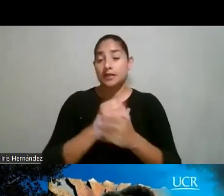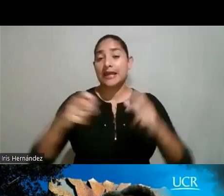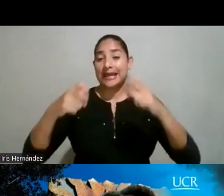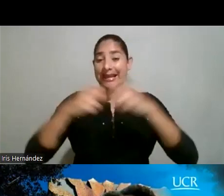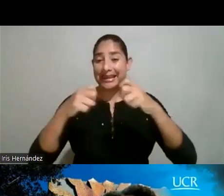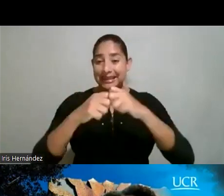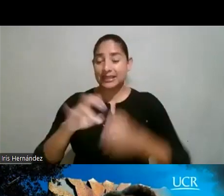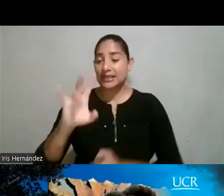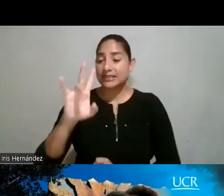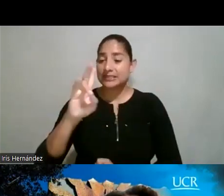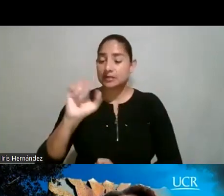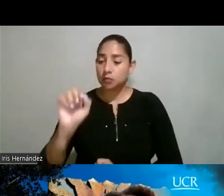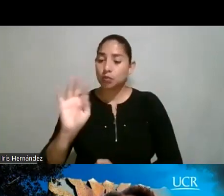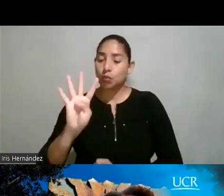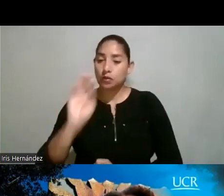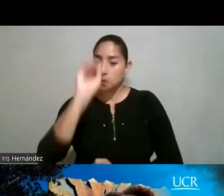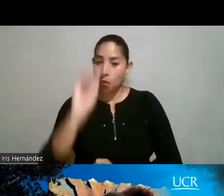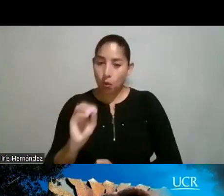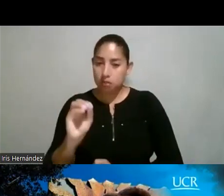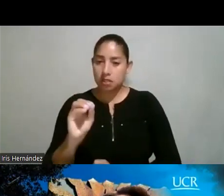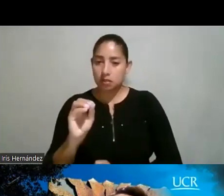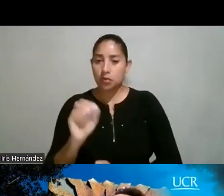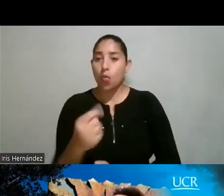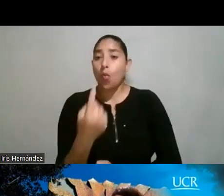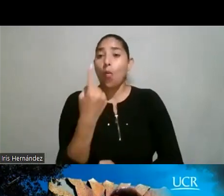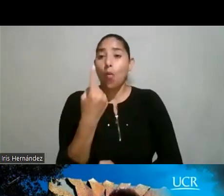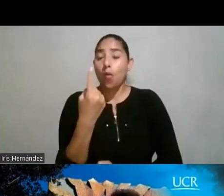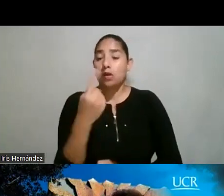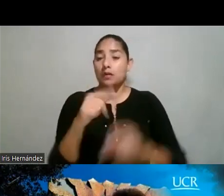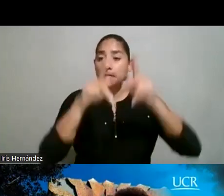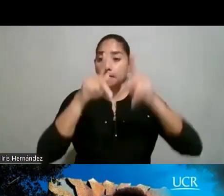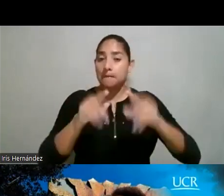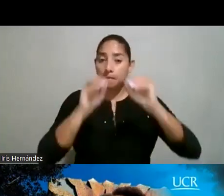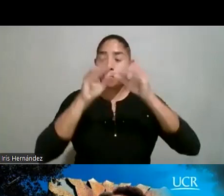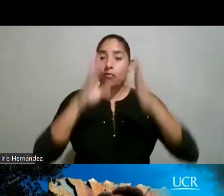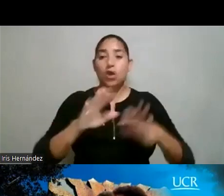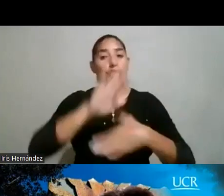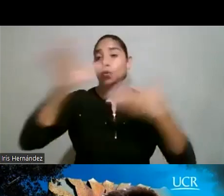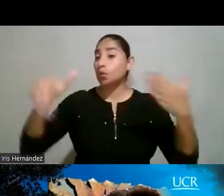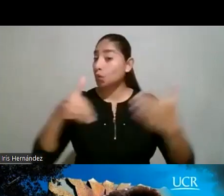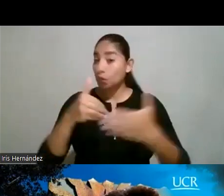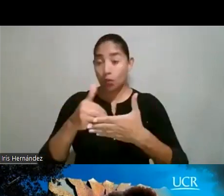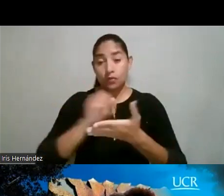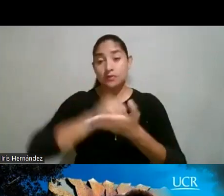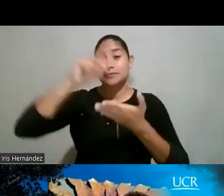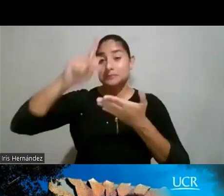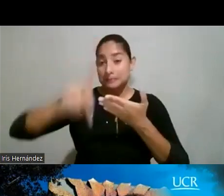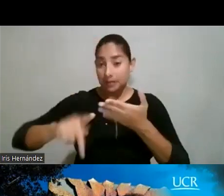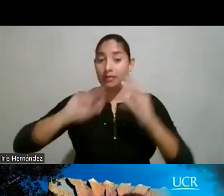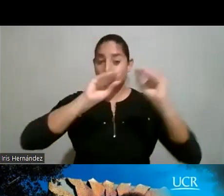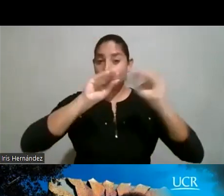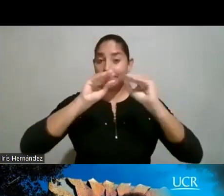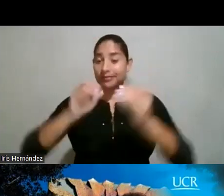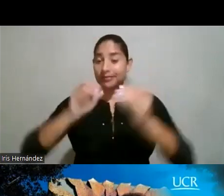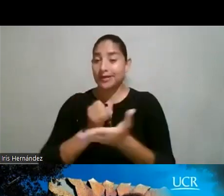7,4%, en este caso es, es una profesora, la que existe en todo el, en toda la planta de, de docentes de